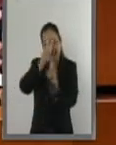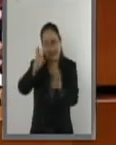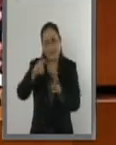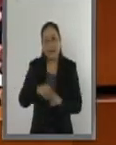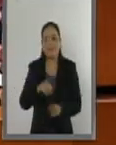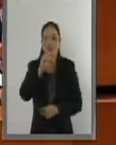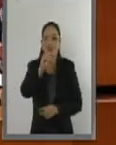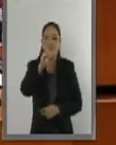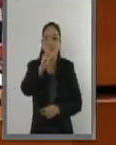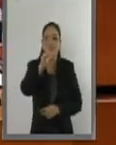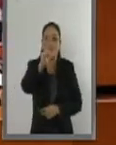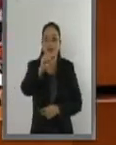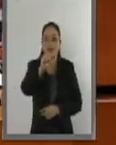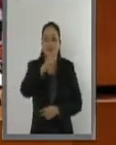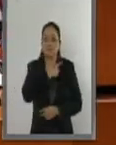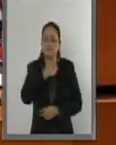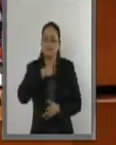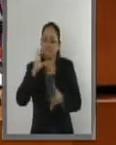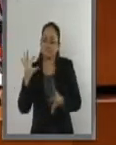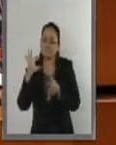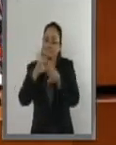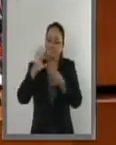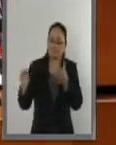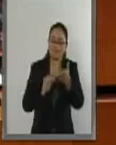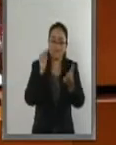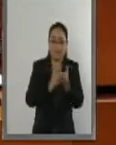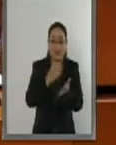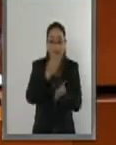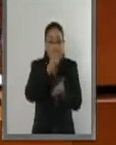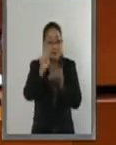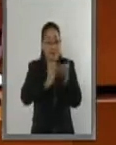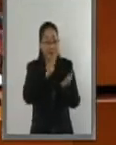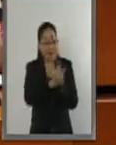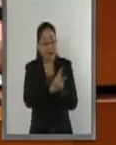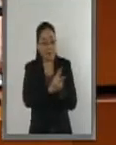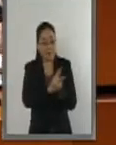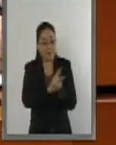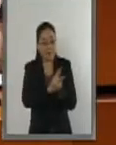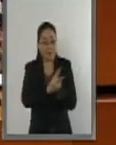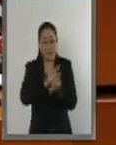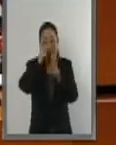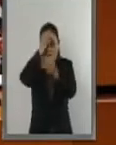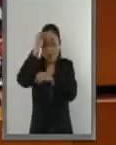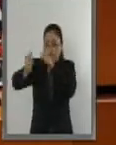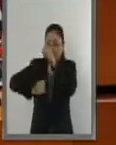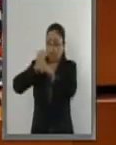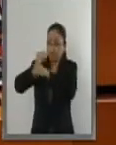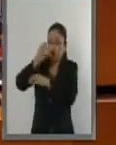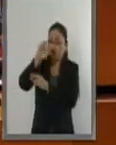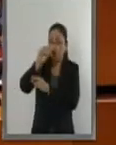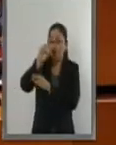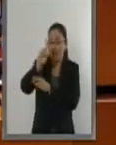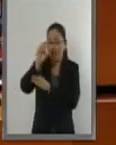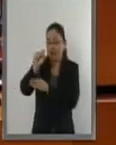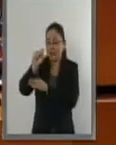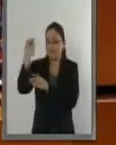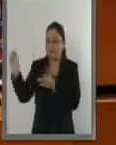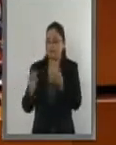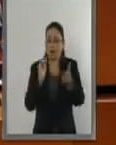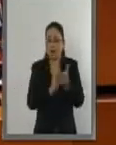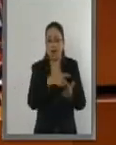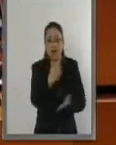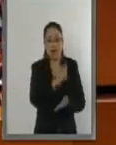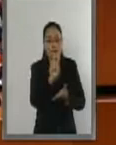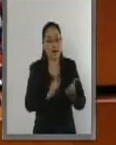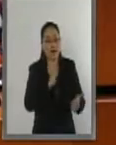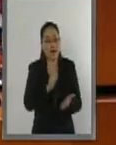estén incorporados en esta legislación. Es valioso tenerlo porque esta Agenda